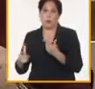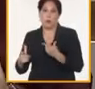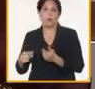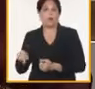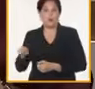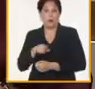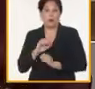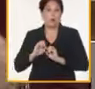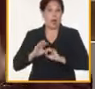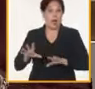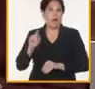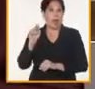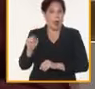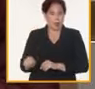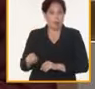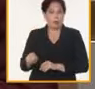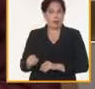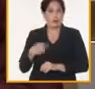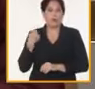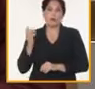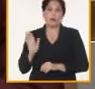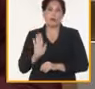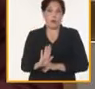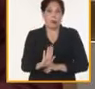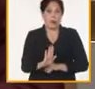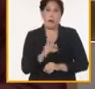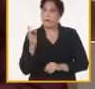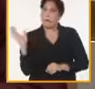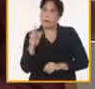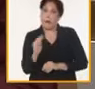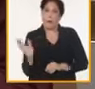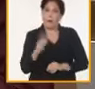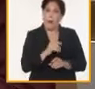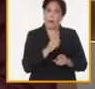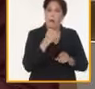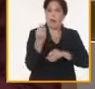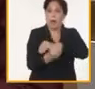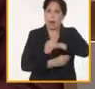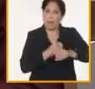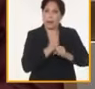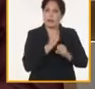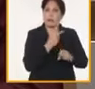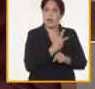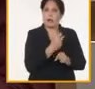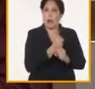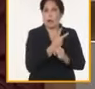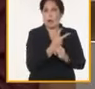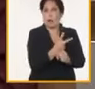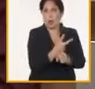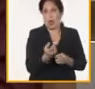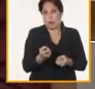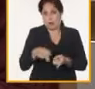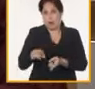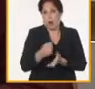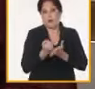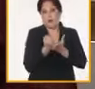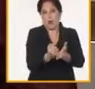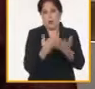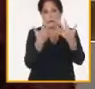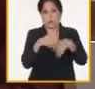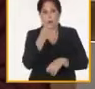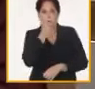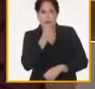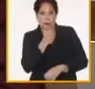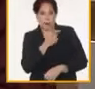ejemplos que cuando movilizamos al pueblo en cambios de labor en trabajos que realmente sean verdaderamente productivos